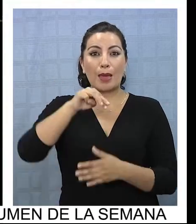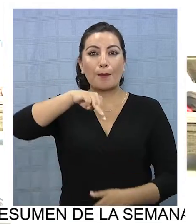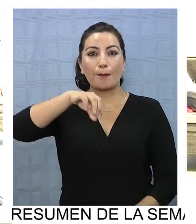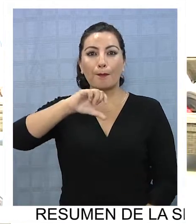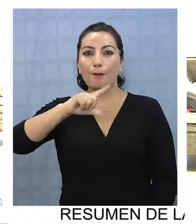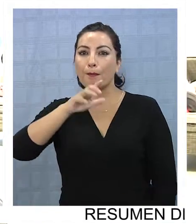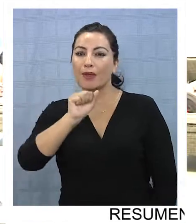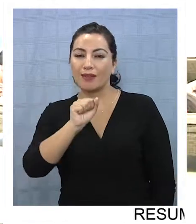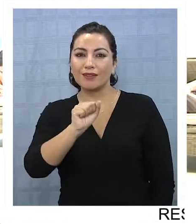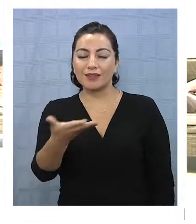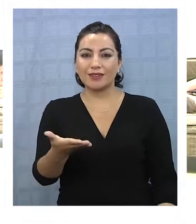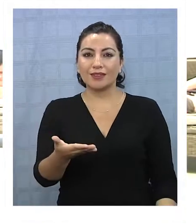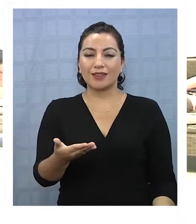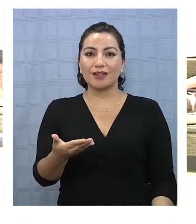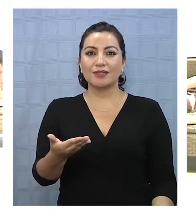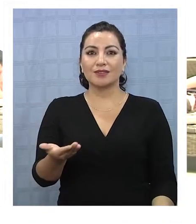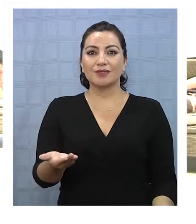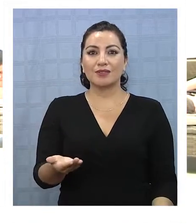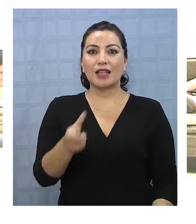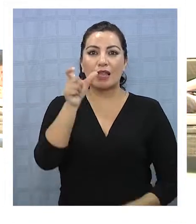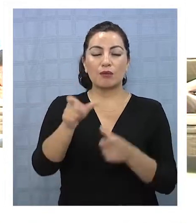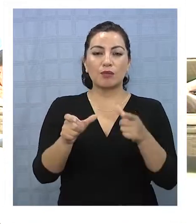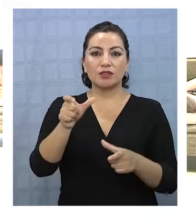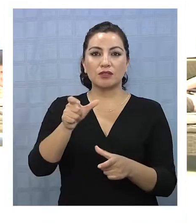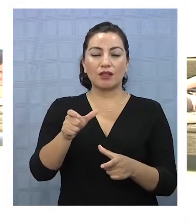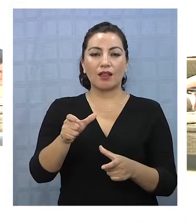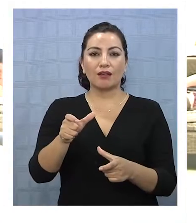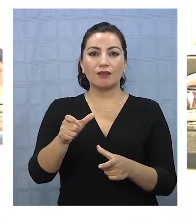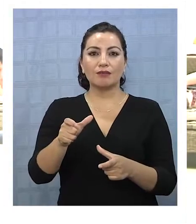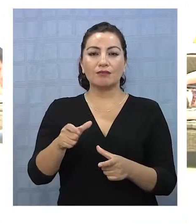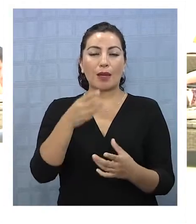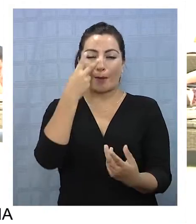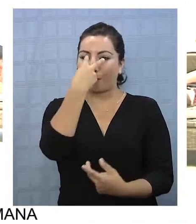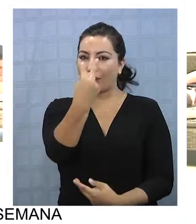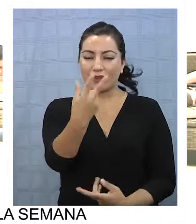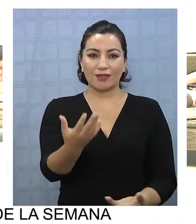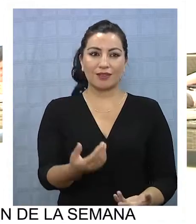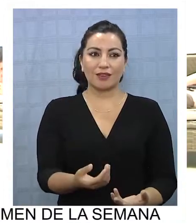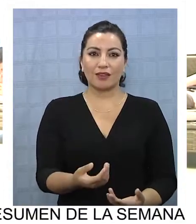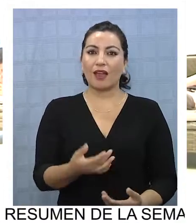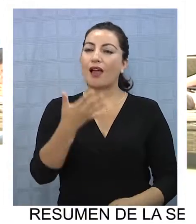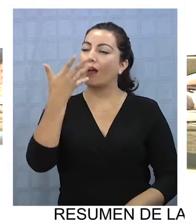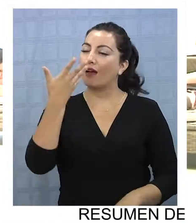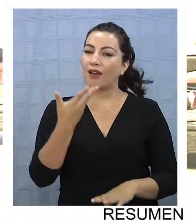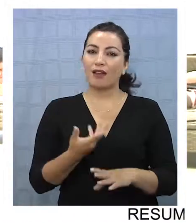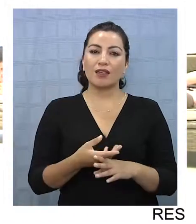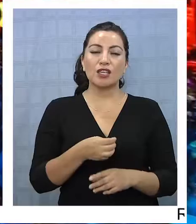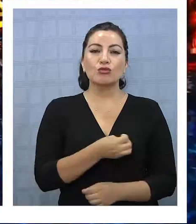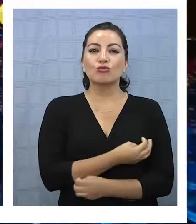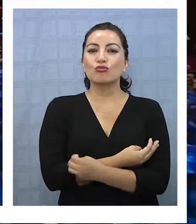Mucho Gusto, la sintonía en el canal Mega, y tiene un show probado, diverso,